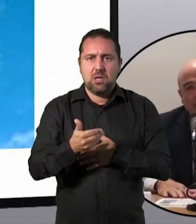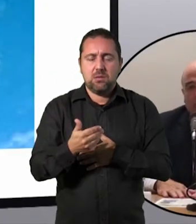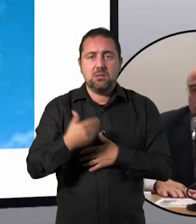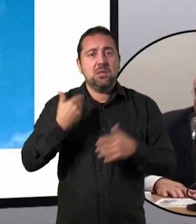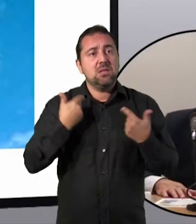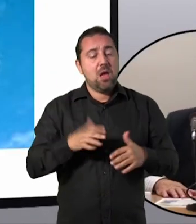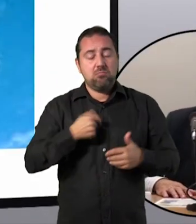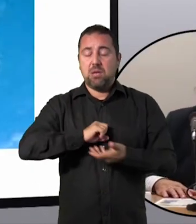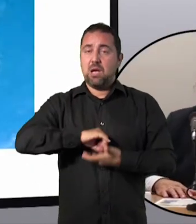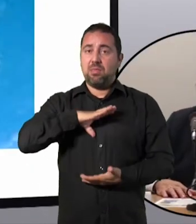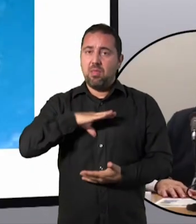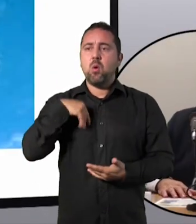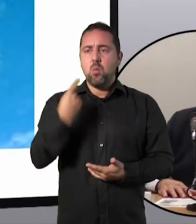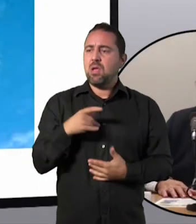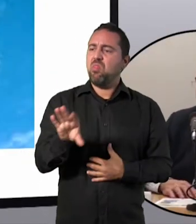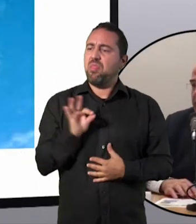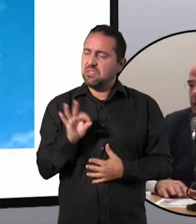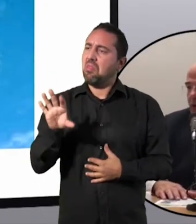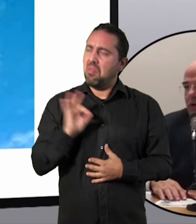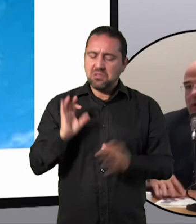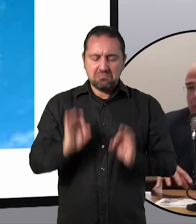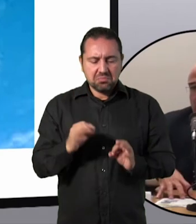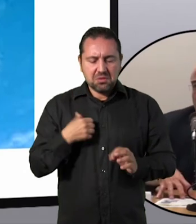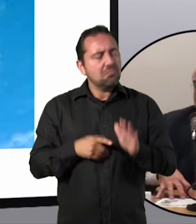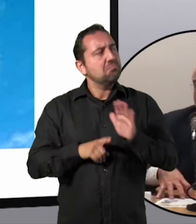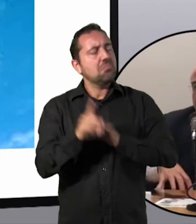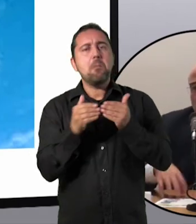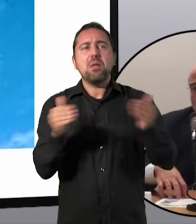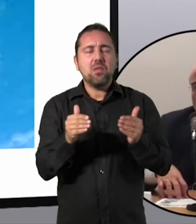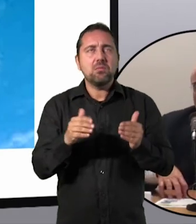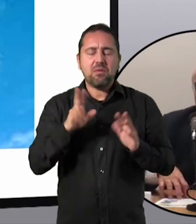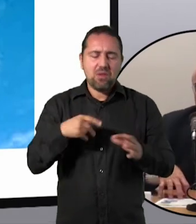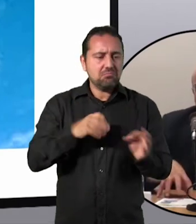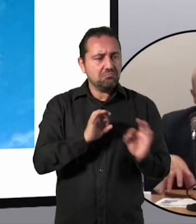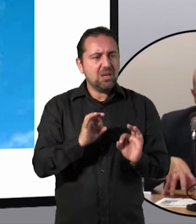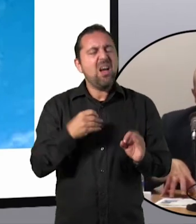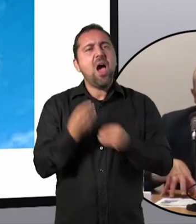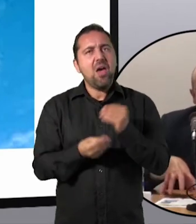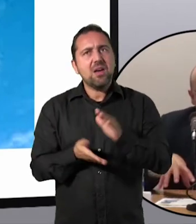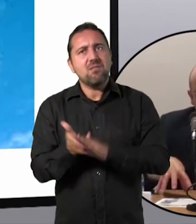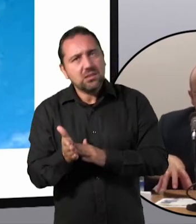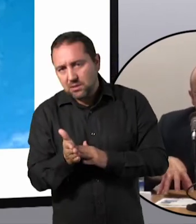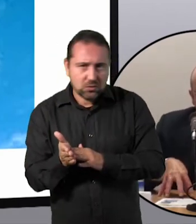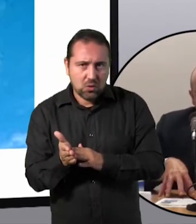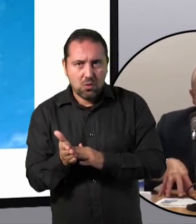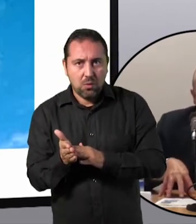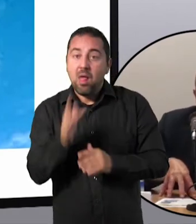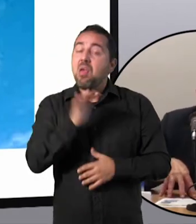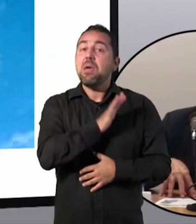que nos capacitemos tomaremos esa decisión, la decisión de emprender. Oye, ¿vamos a hacerlo o no vamos a hacerlo? De momento,